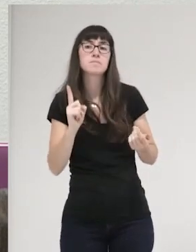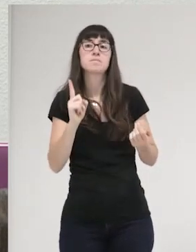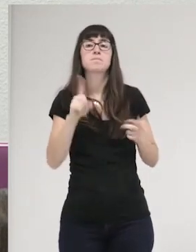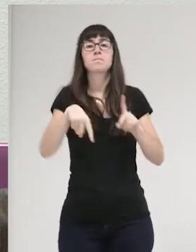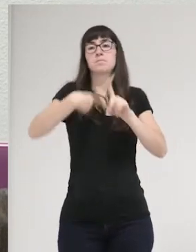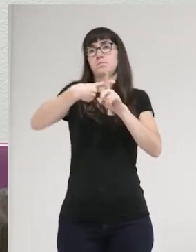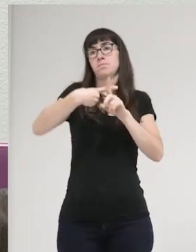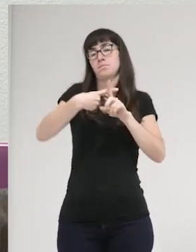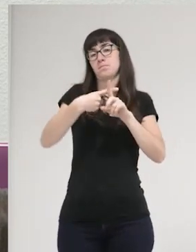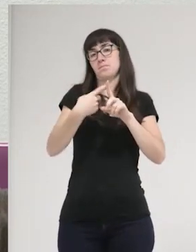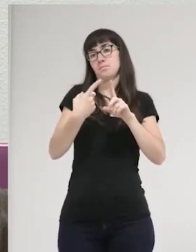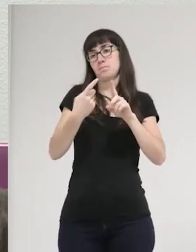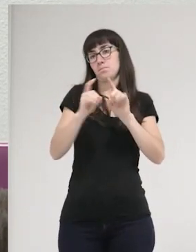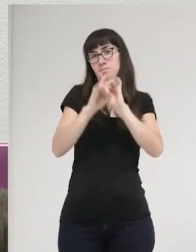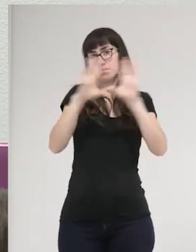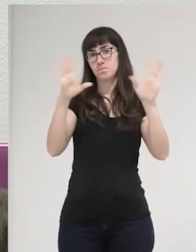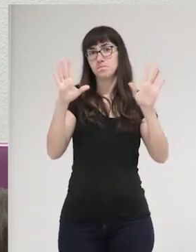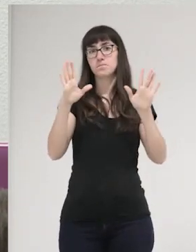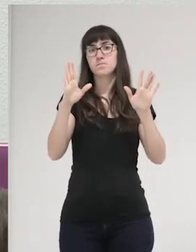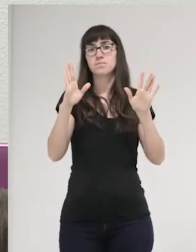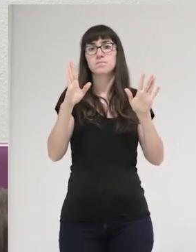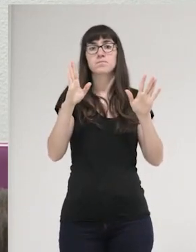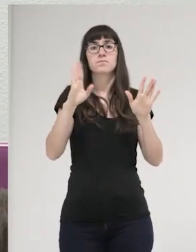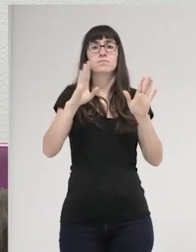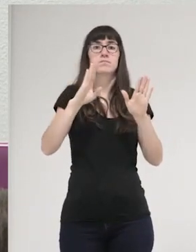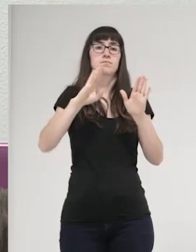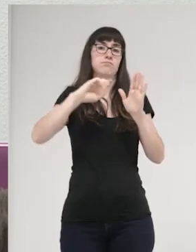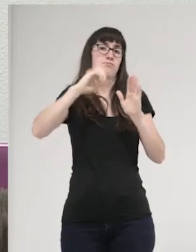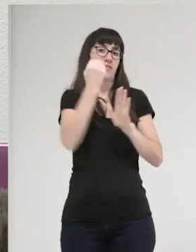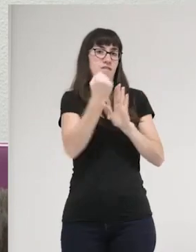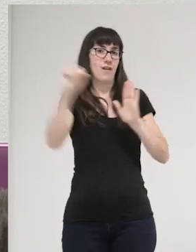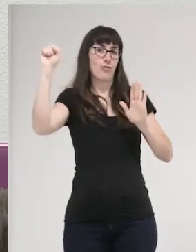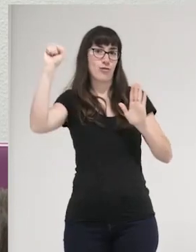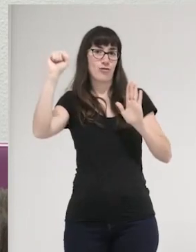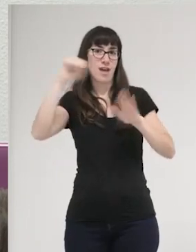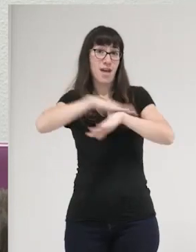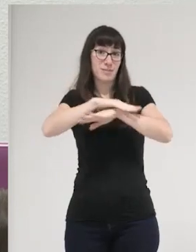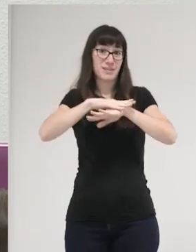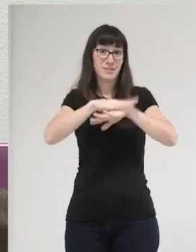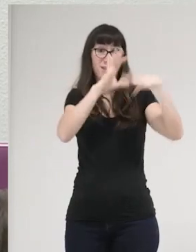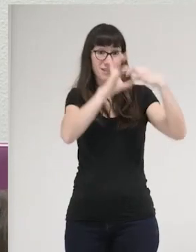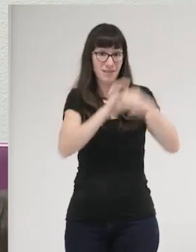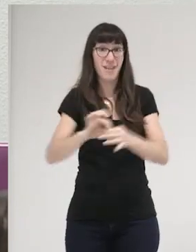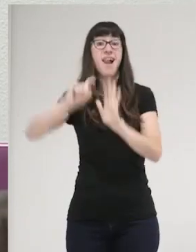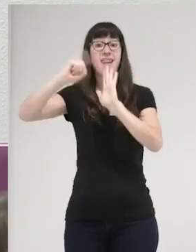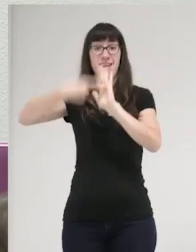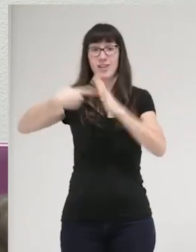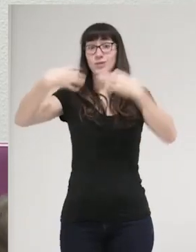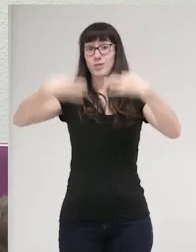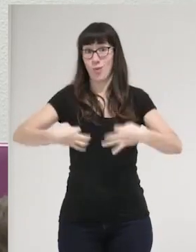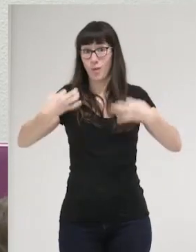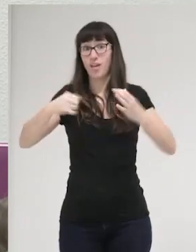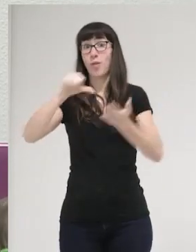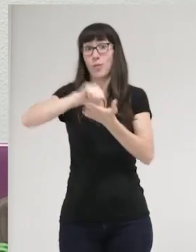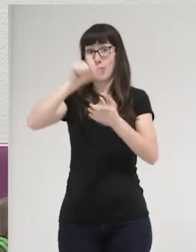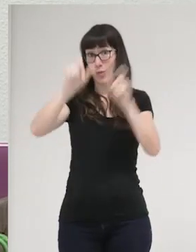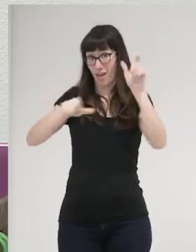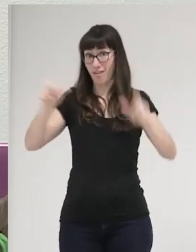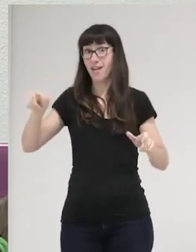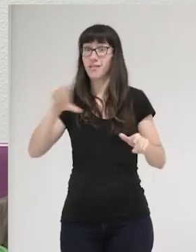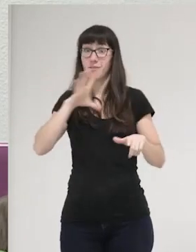evidentemente, infracciones administrativas derivadas de la Ley de Seguridad Ciudadana, que luego, por otra parte, al Gobierno catalán le parece tan